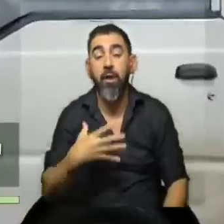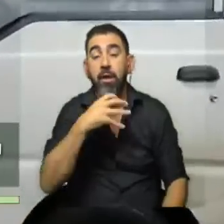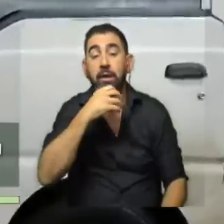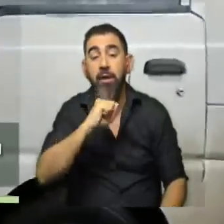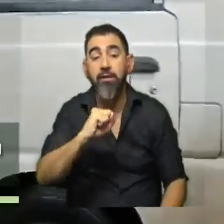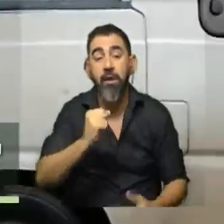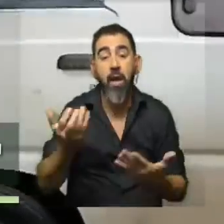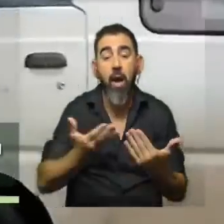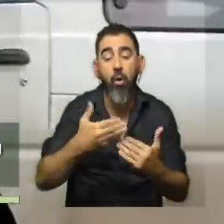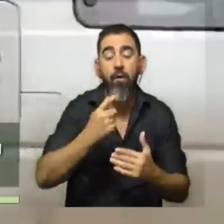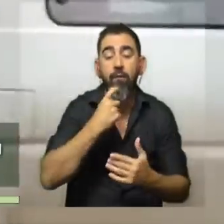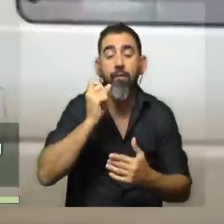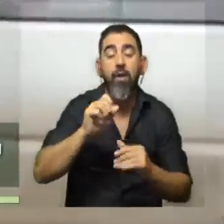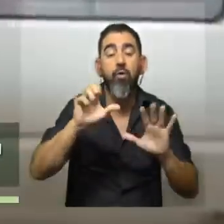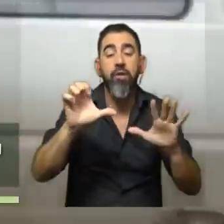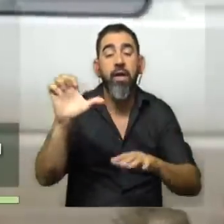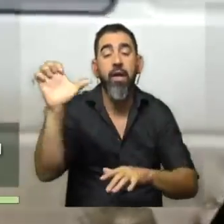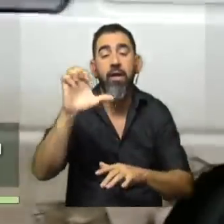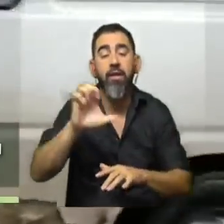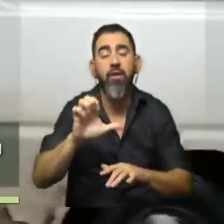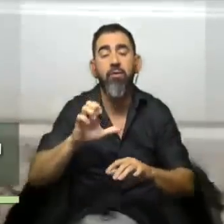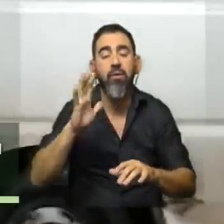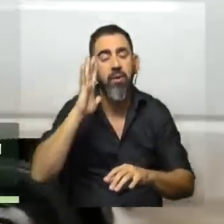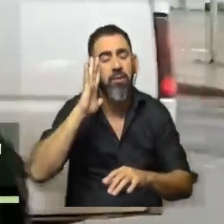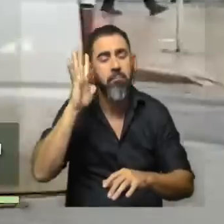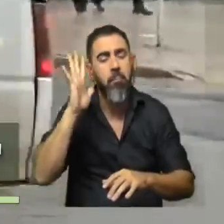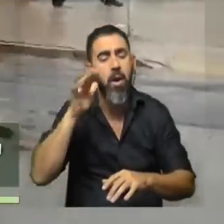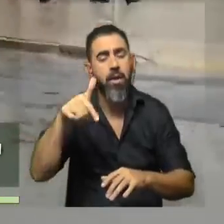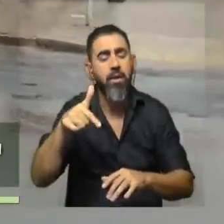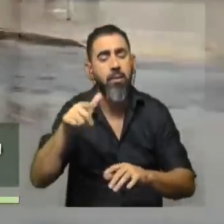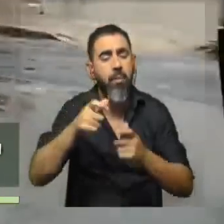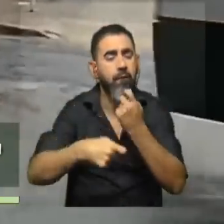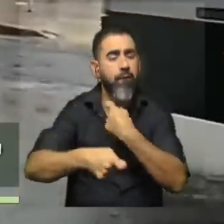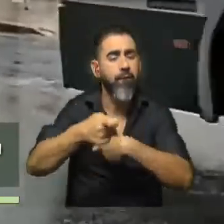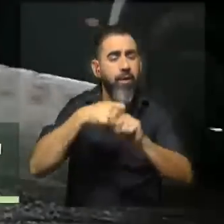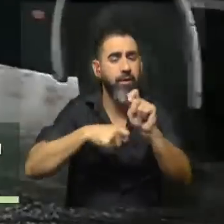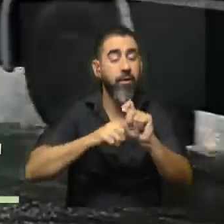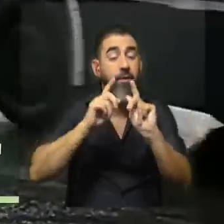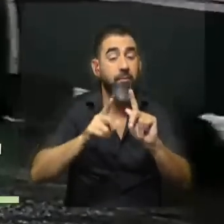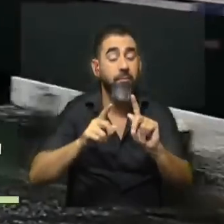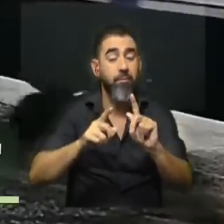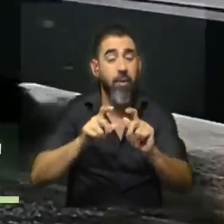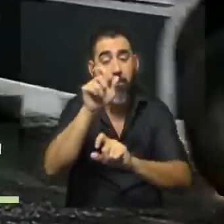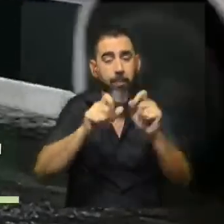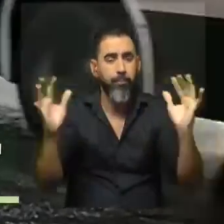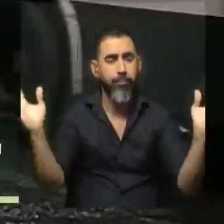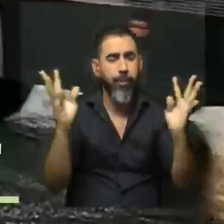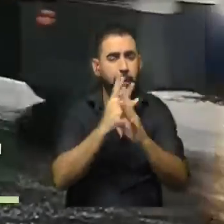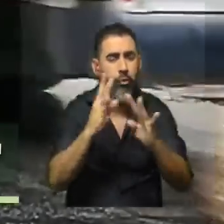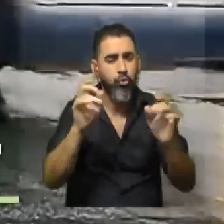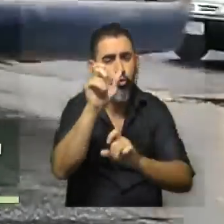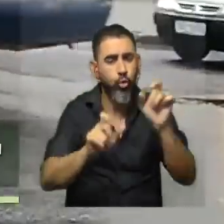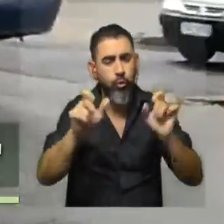este próximo feriado, el 6 de enero. Bueno, ¿qué se espera para en el volumen de ventas y también en el trasiego de gente que viene a este barrio?